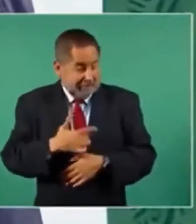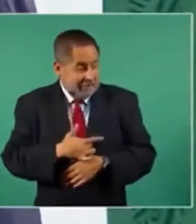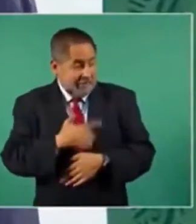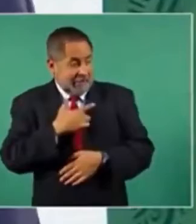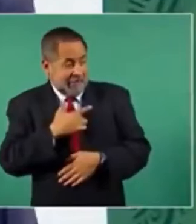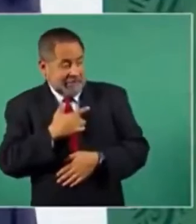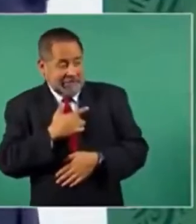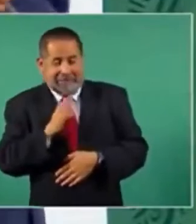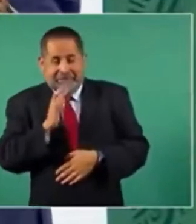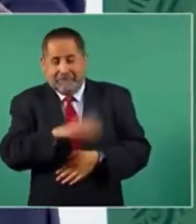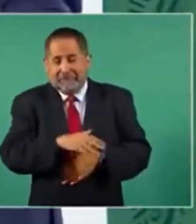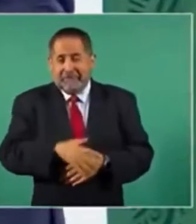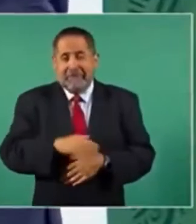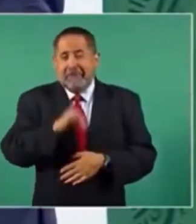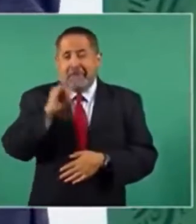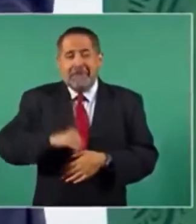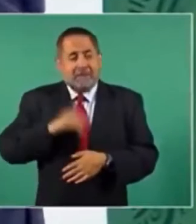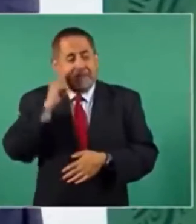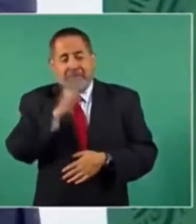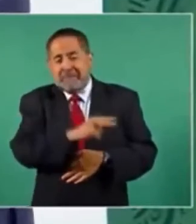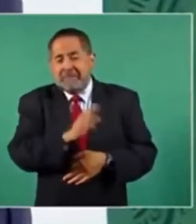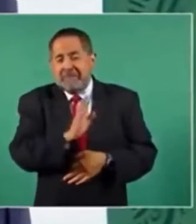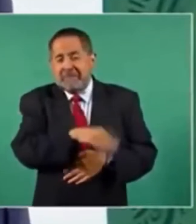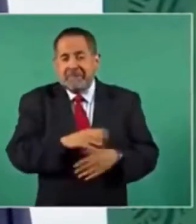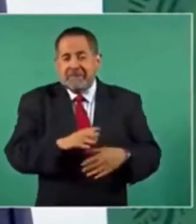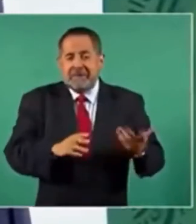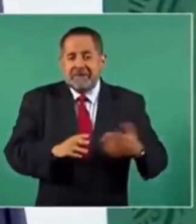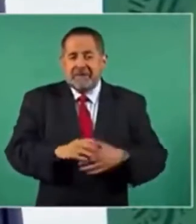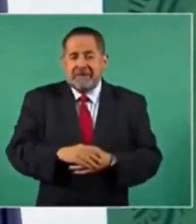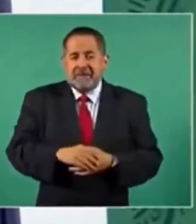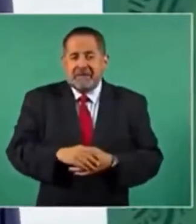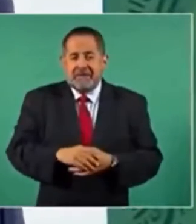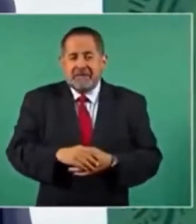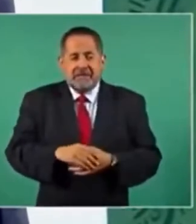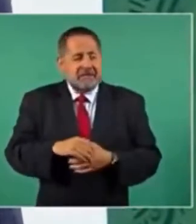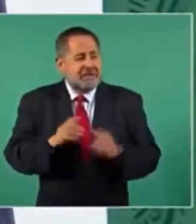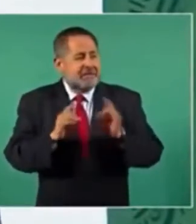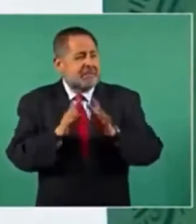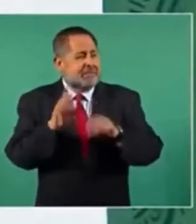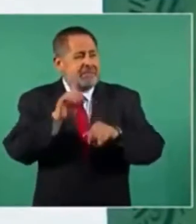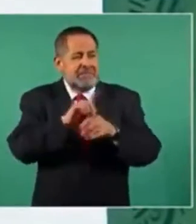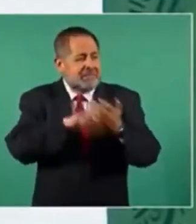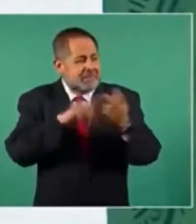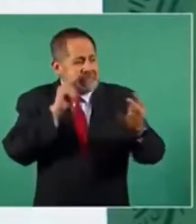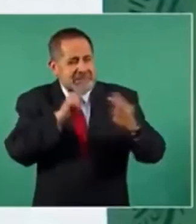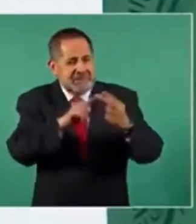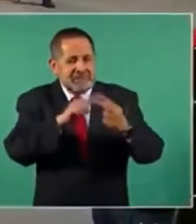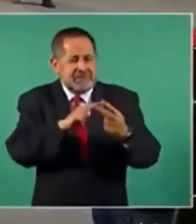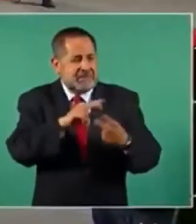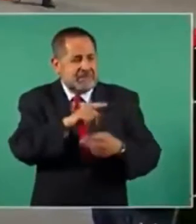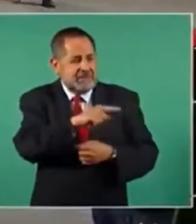Lo he visto nada más cuando dijo que no había que tomar caguamas. Yo dije que con moderación.